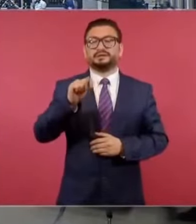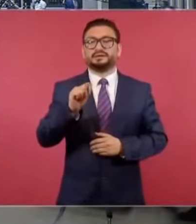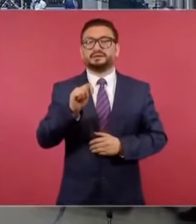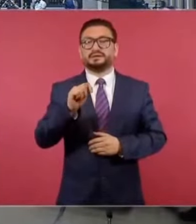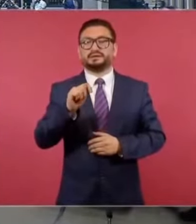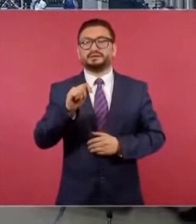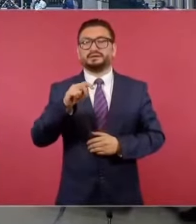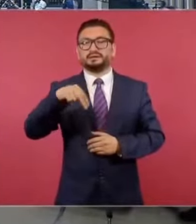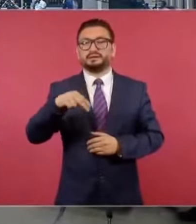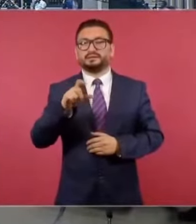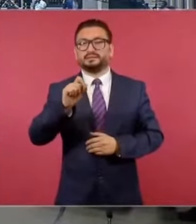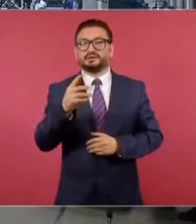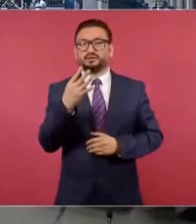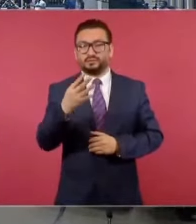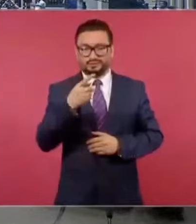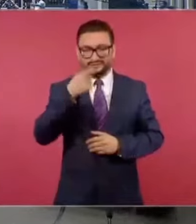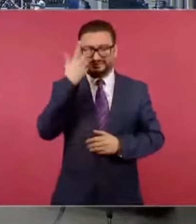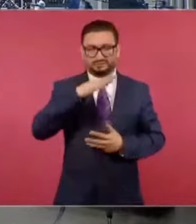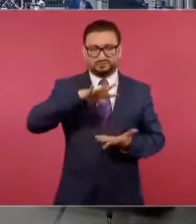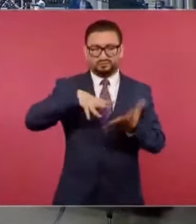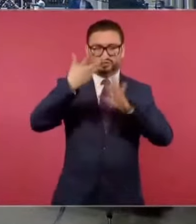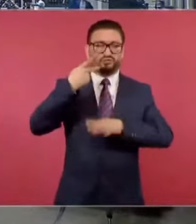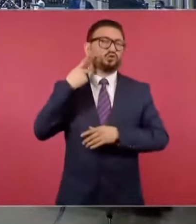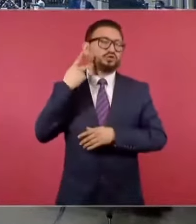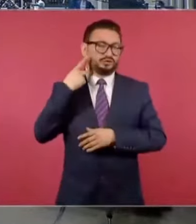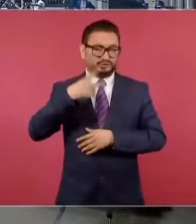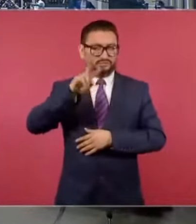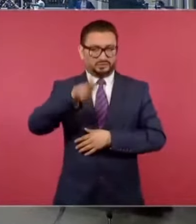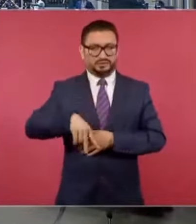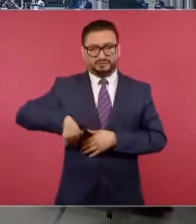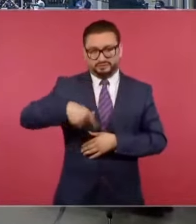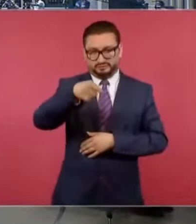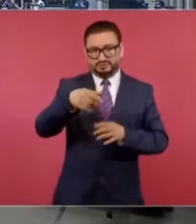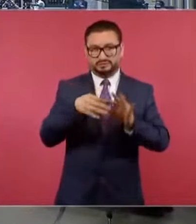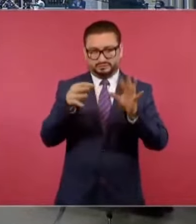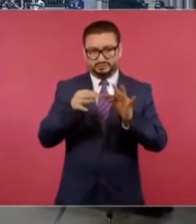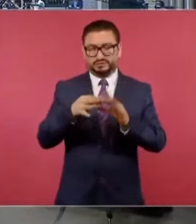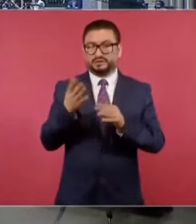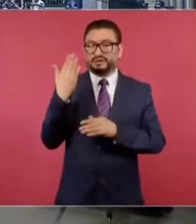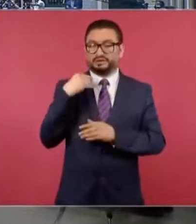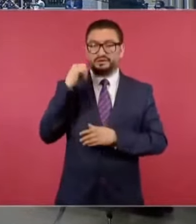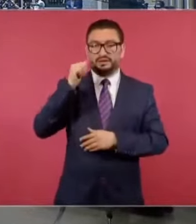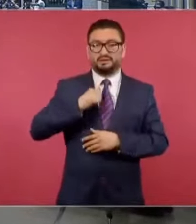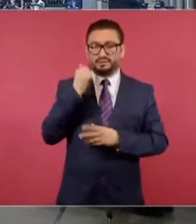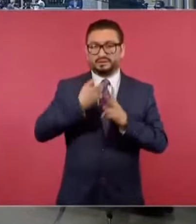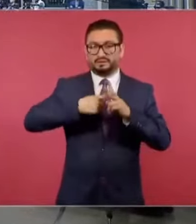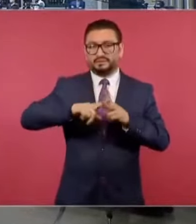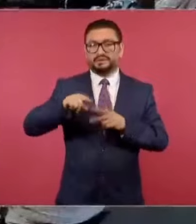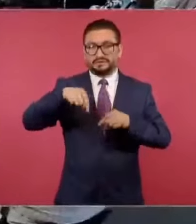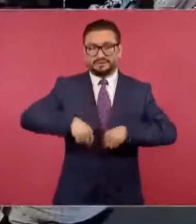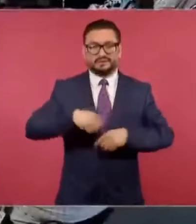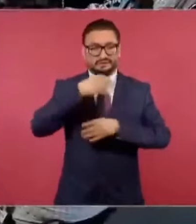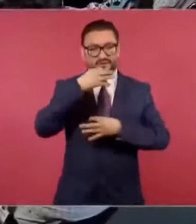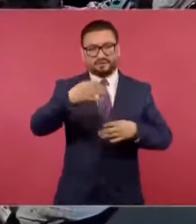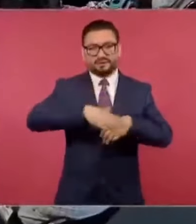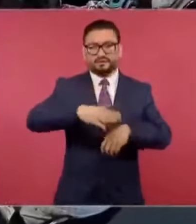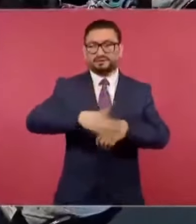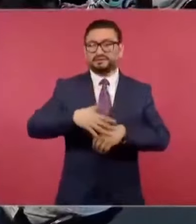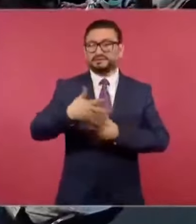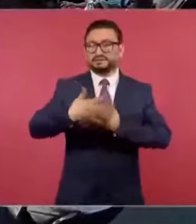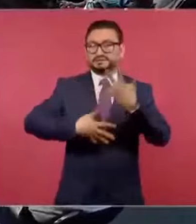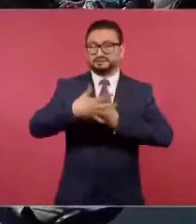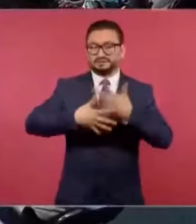La violencia política, como usted bien lo ha dicho, es real y en ese sentido a principios de abril desde aquí se reportó al menos 15